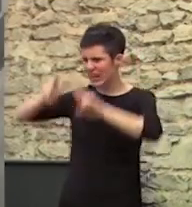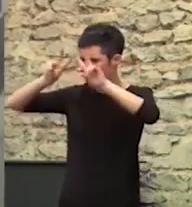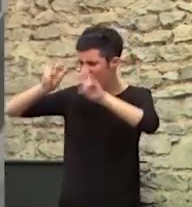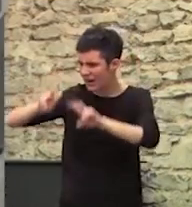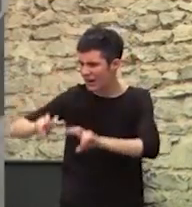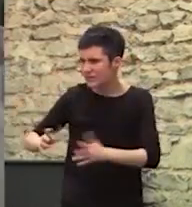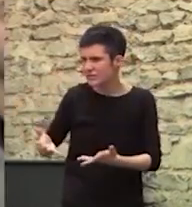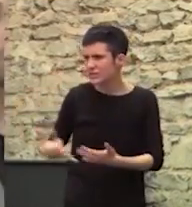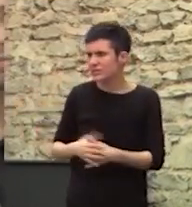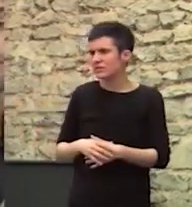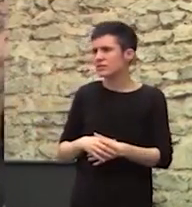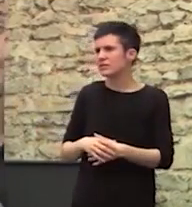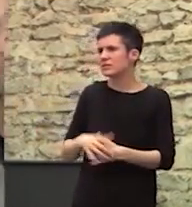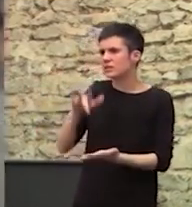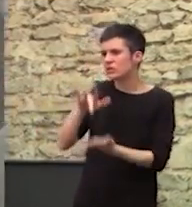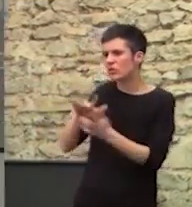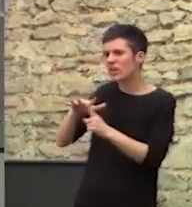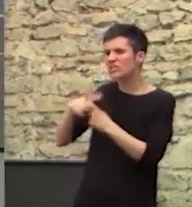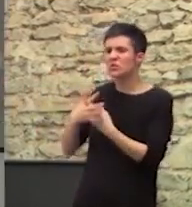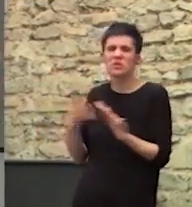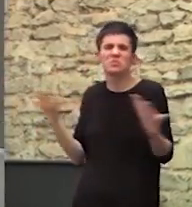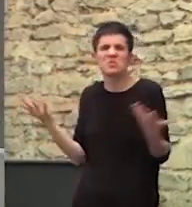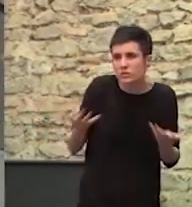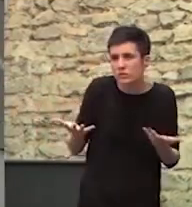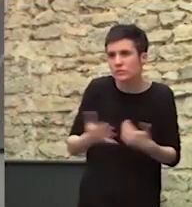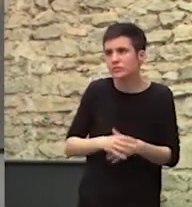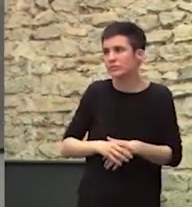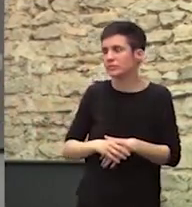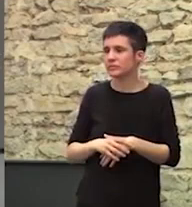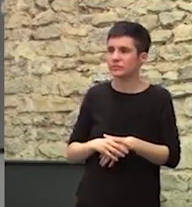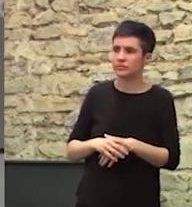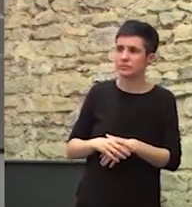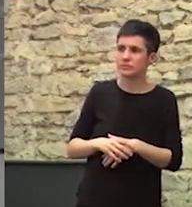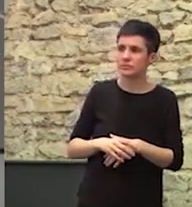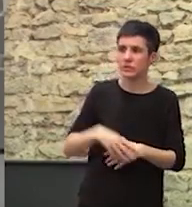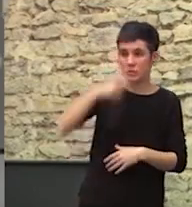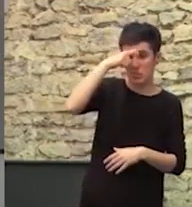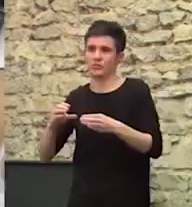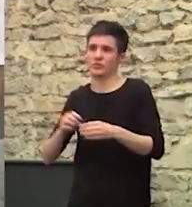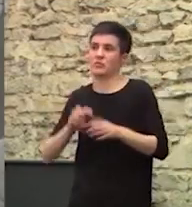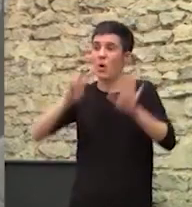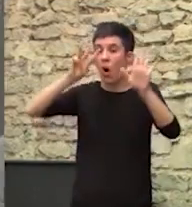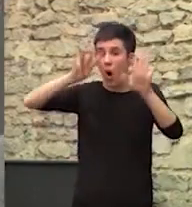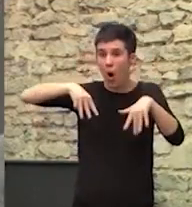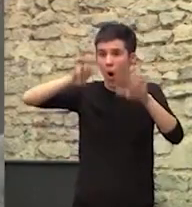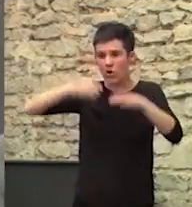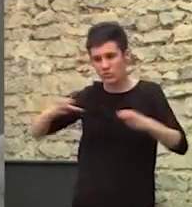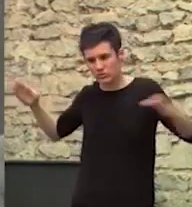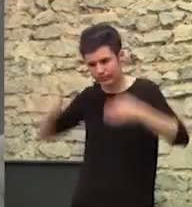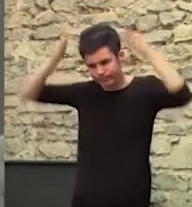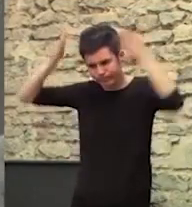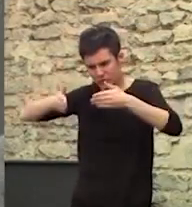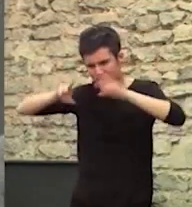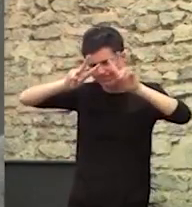análisis De lo que estaba pasando Con el pueblo gitano A analizar